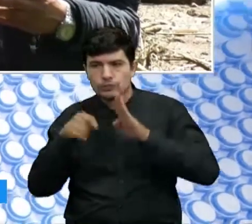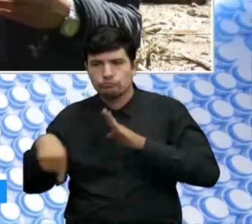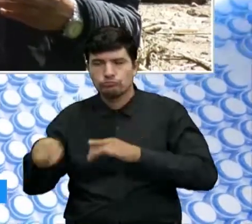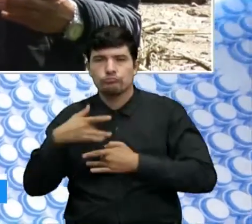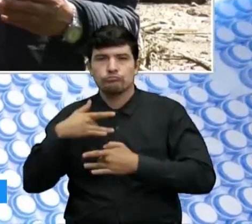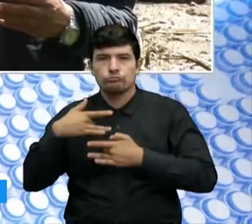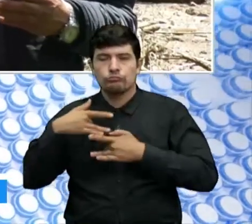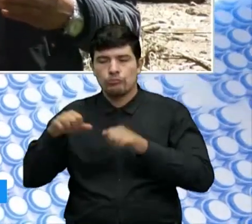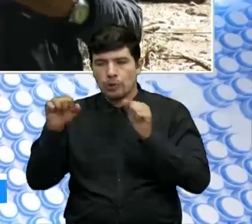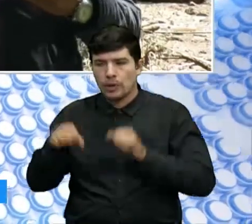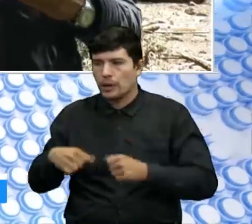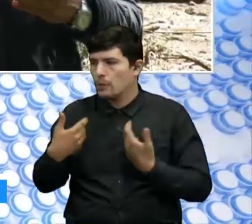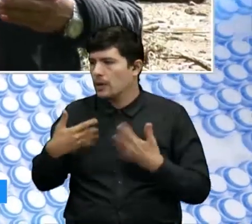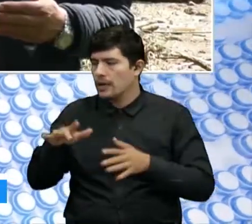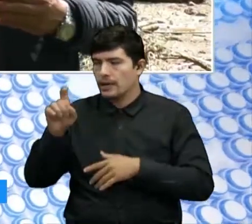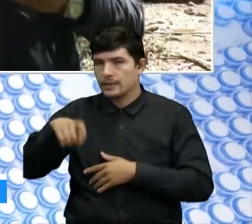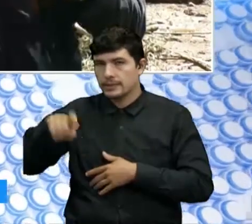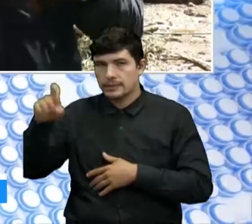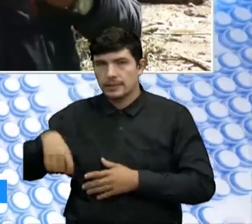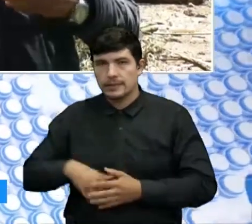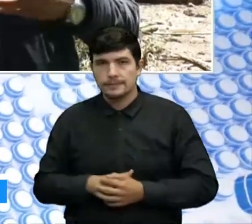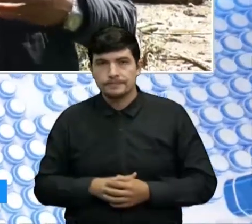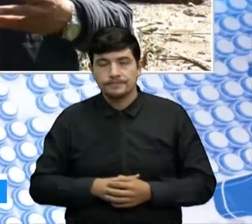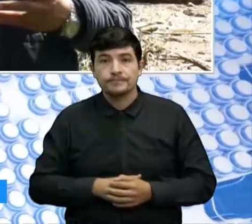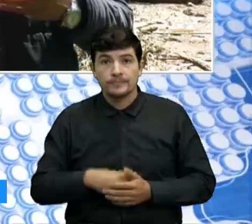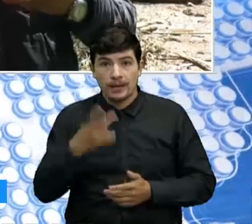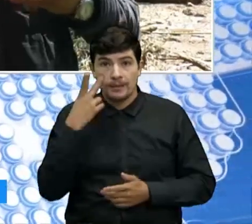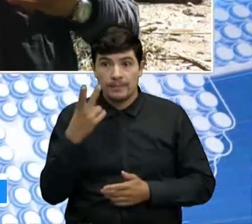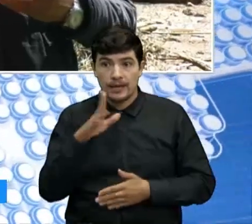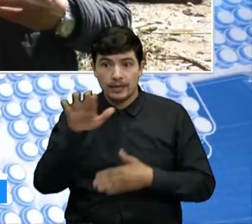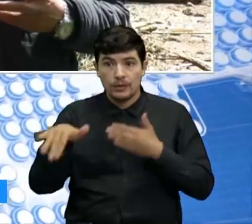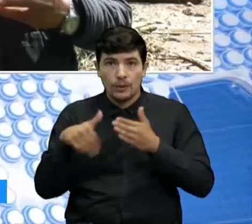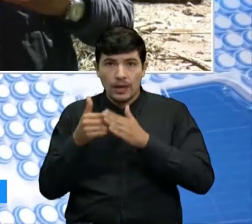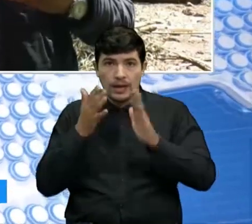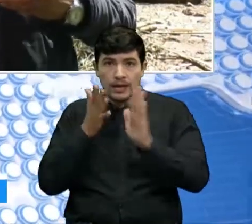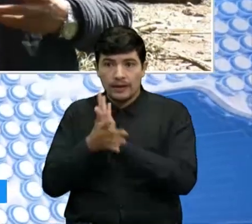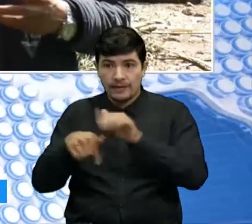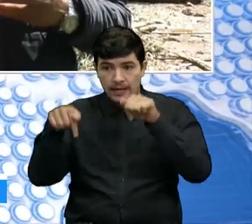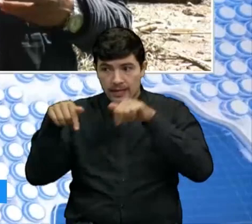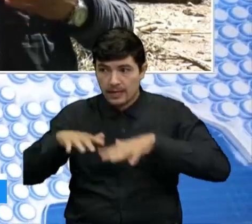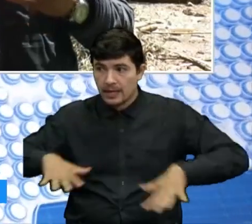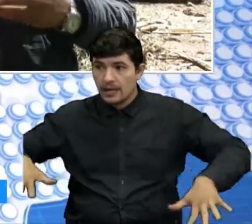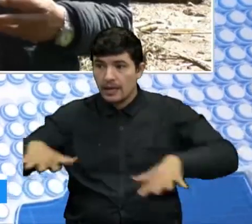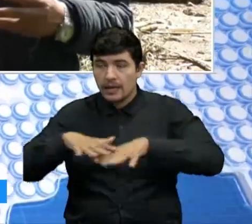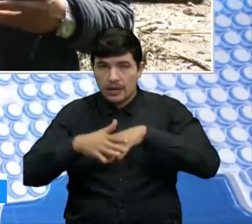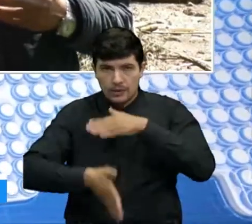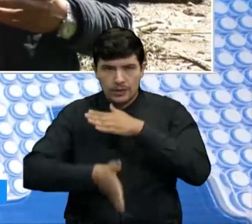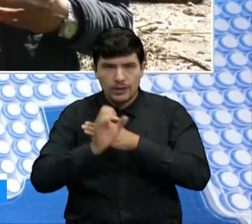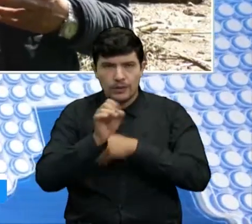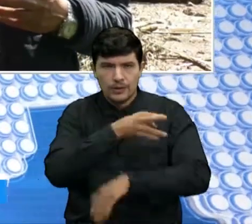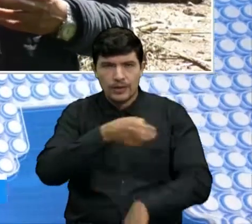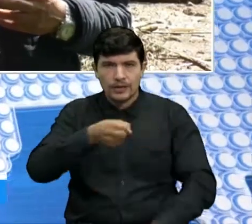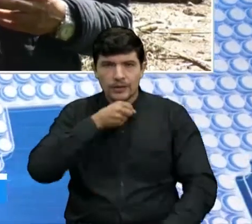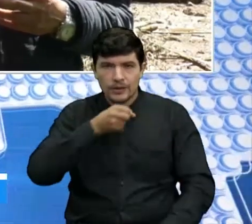colaborarle en todo lo que sea posible. Esta es toda la información desde este sector. Para Oriente Noticias, estamos informando.